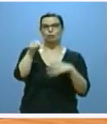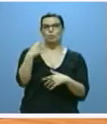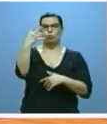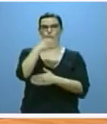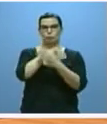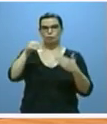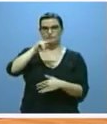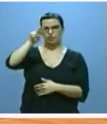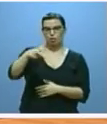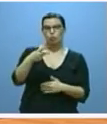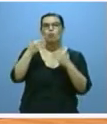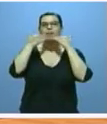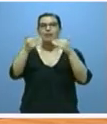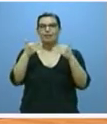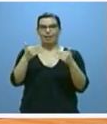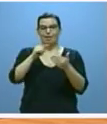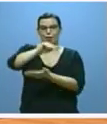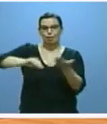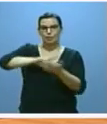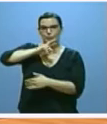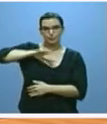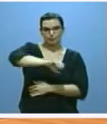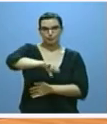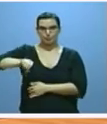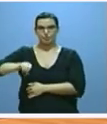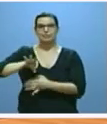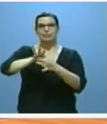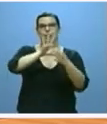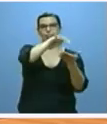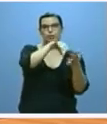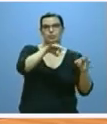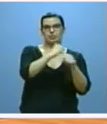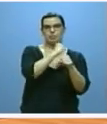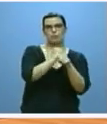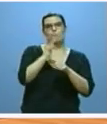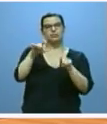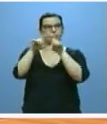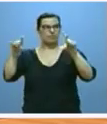mediante la reserva de contratos a centros especiales de empleo y empresas de inserción.